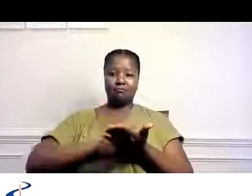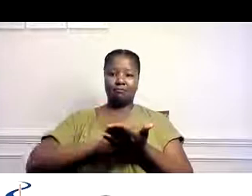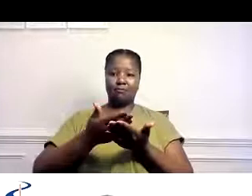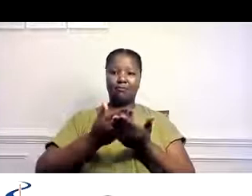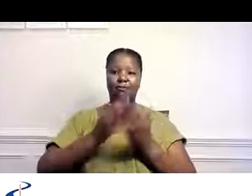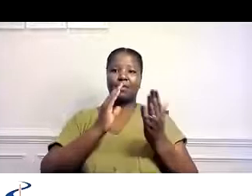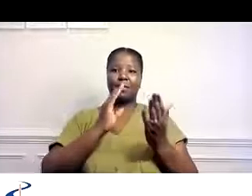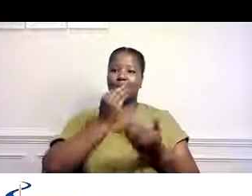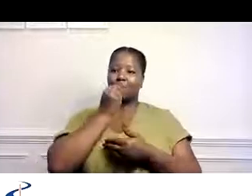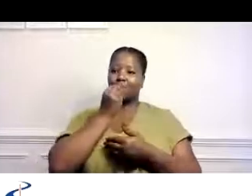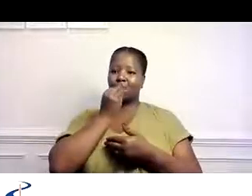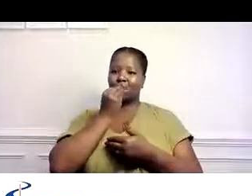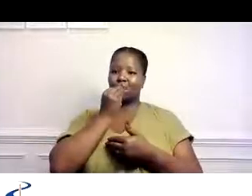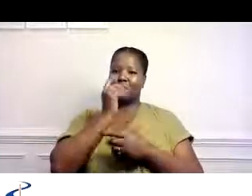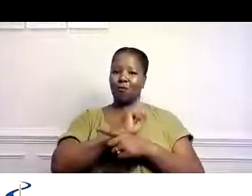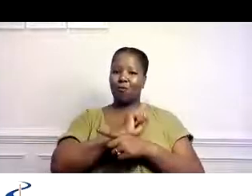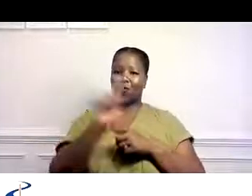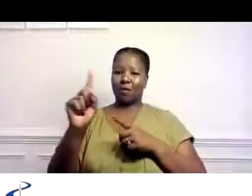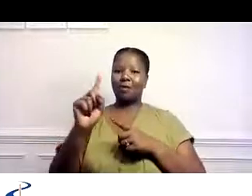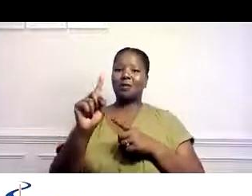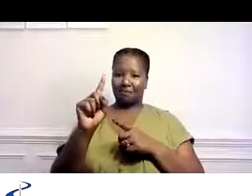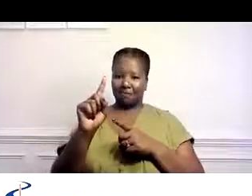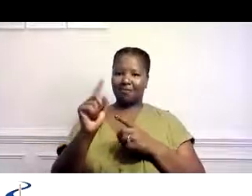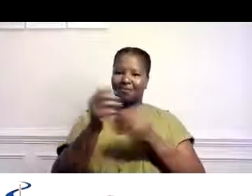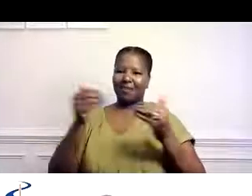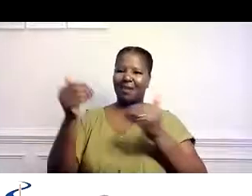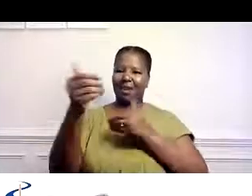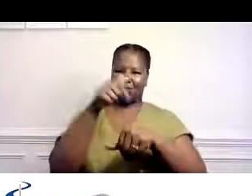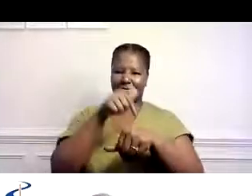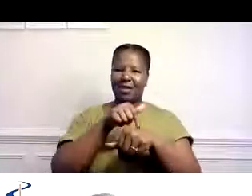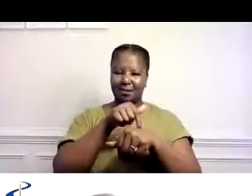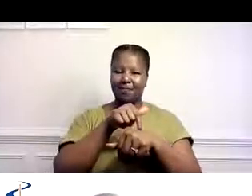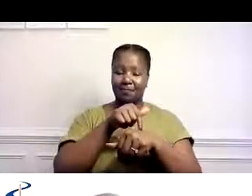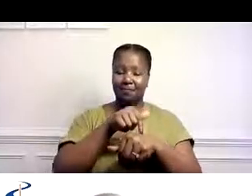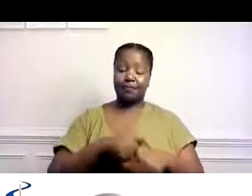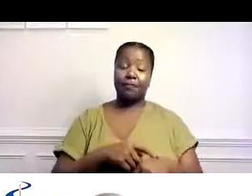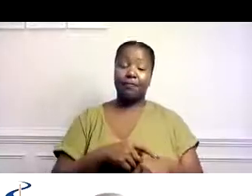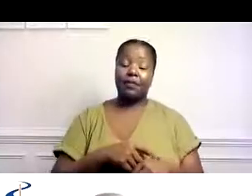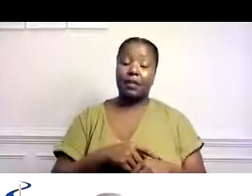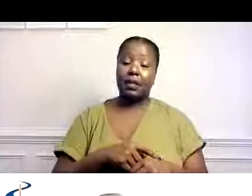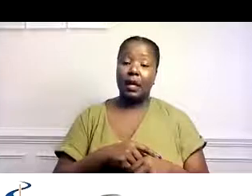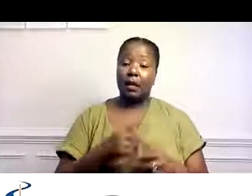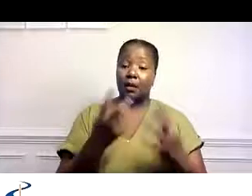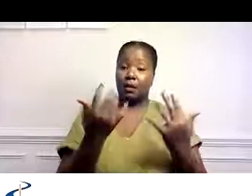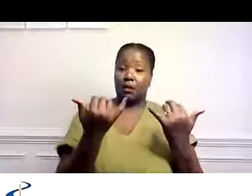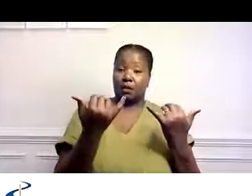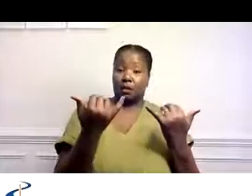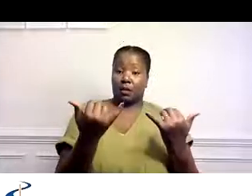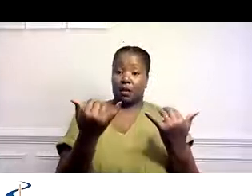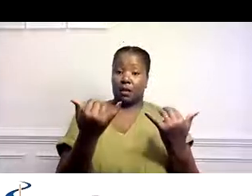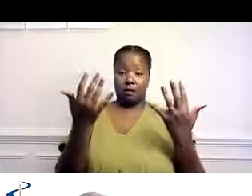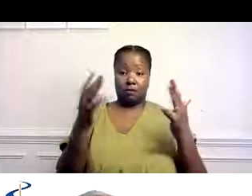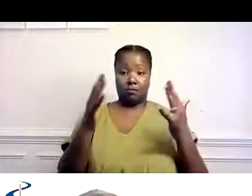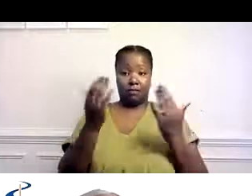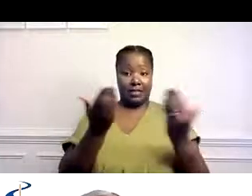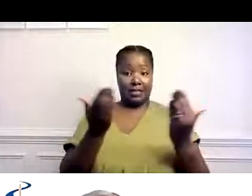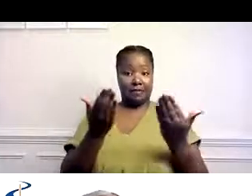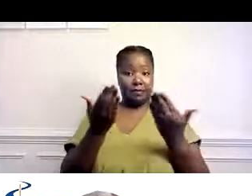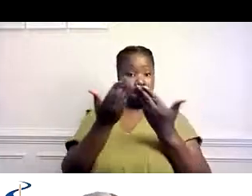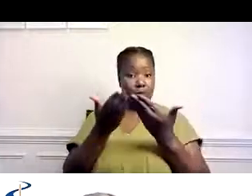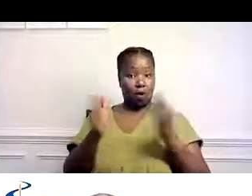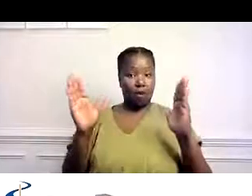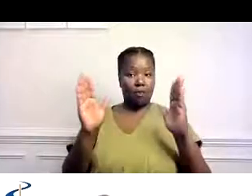que usa lo que es vivienda independiente, que le encanta preparar sus comidas de antemano, como pueden ver aquí en la foto.